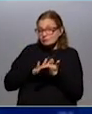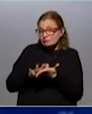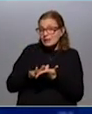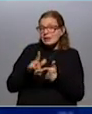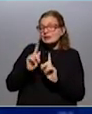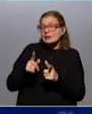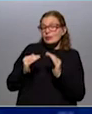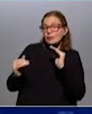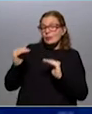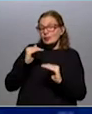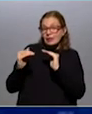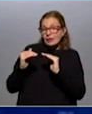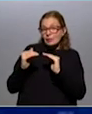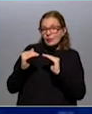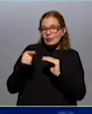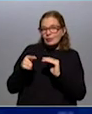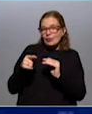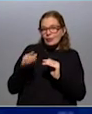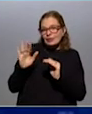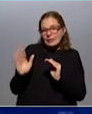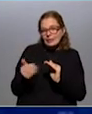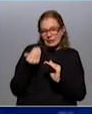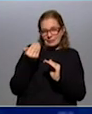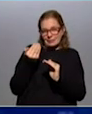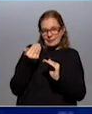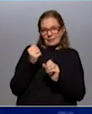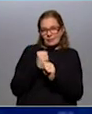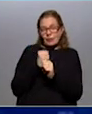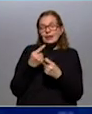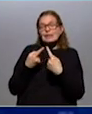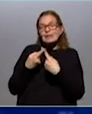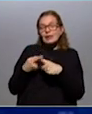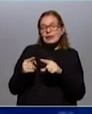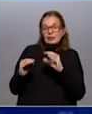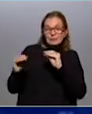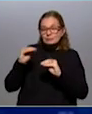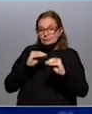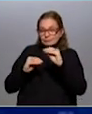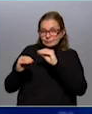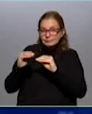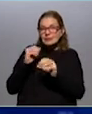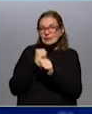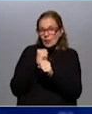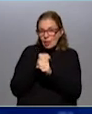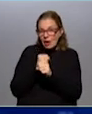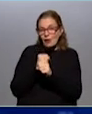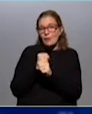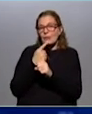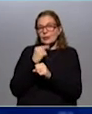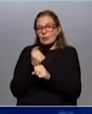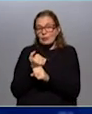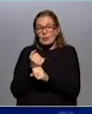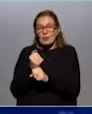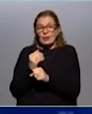surgen desequilibrios que es lo que te recoge la tasa de desempleo. Entonces, distintas combinaciones de actividad y empleo, que justamente